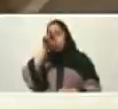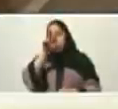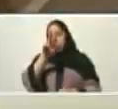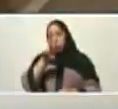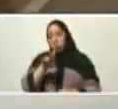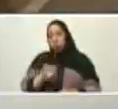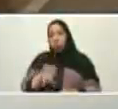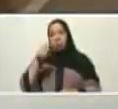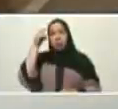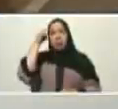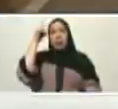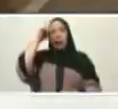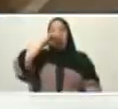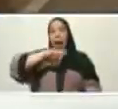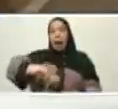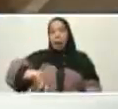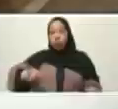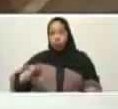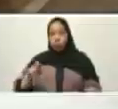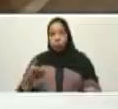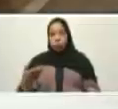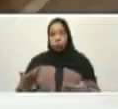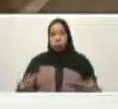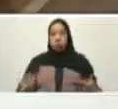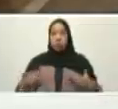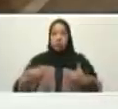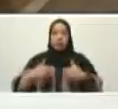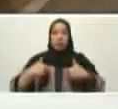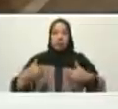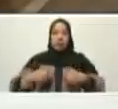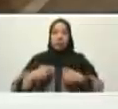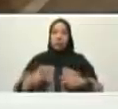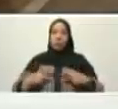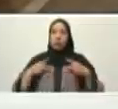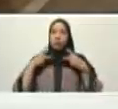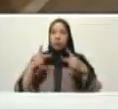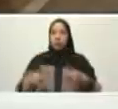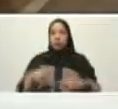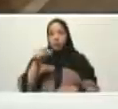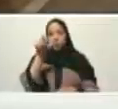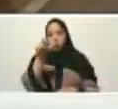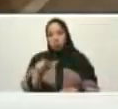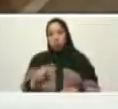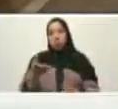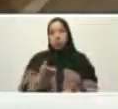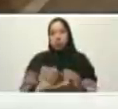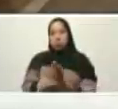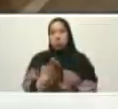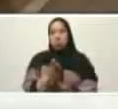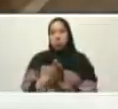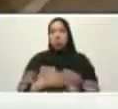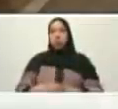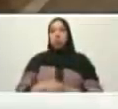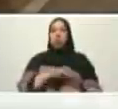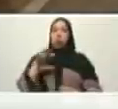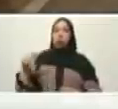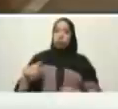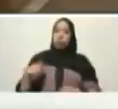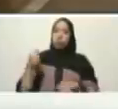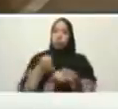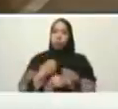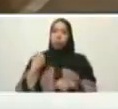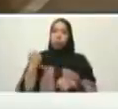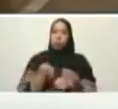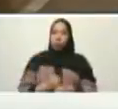es entrega y sacrificio así es y así debe ser por eso que nosotros tenemos que meterle el